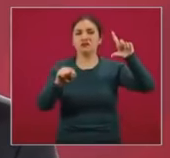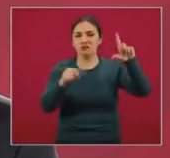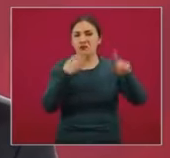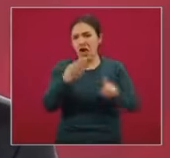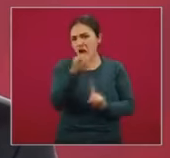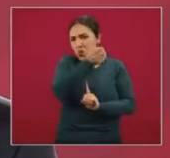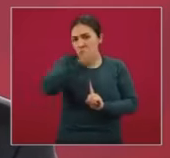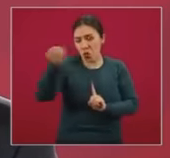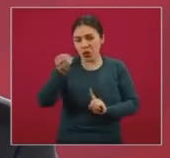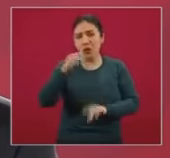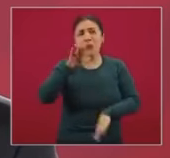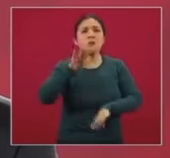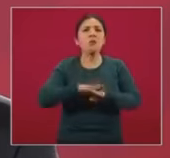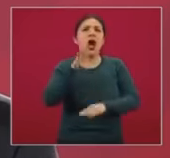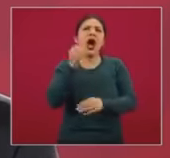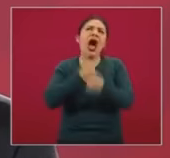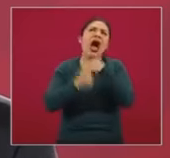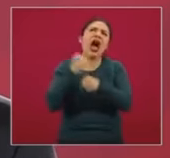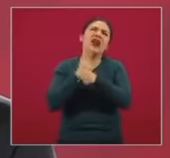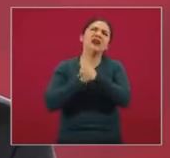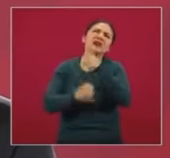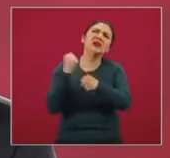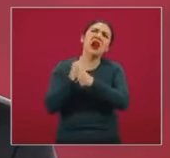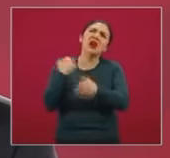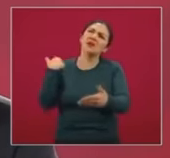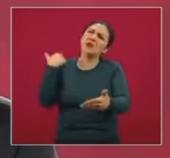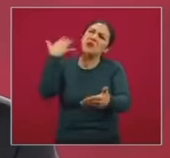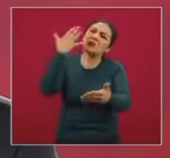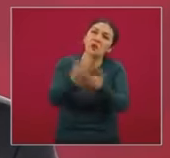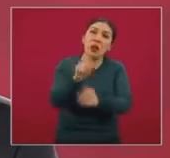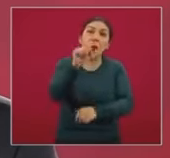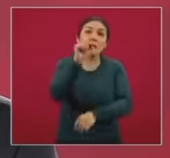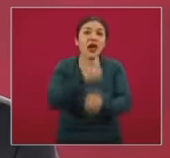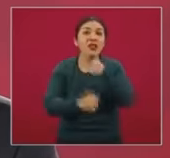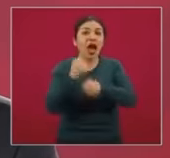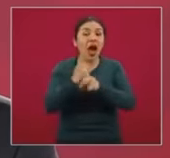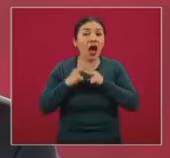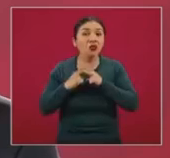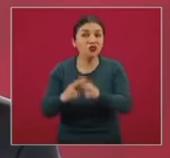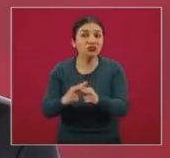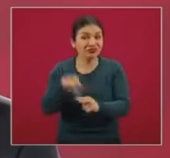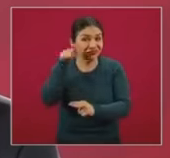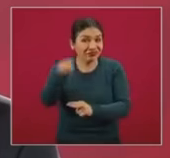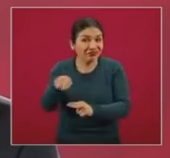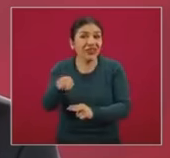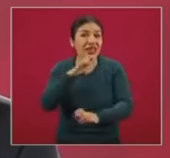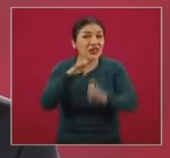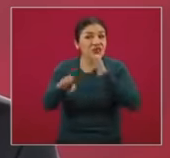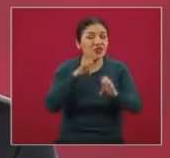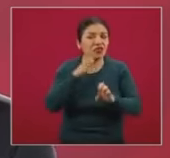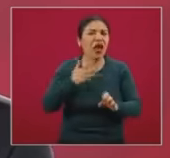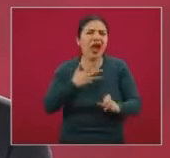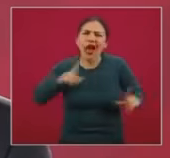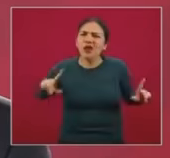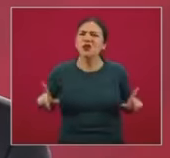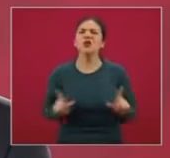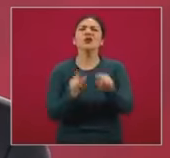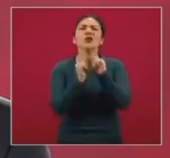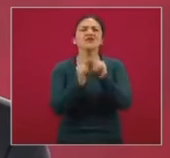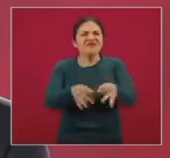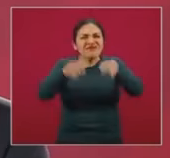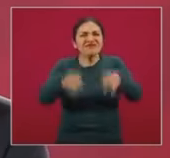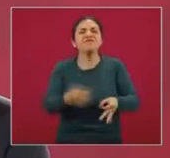y que a lo largo de muchos años, ya veinte años, tiene la síntesis de lo que